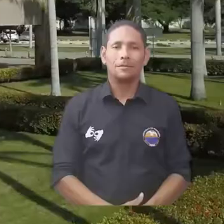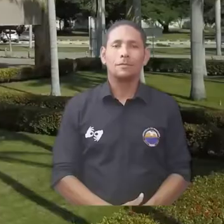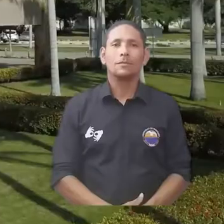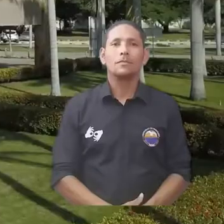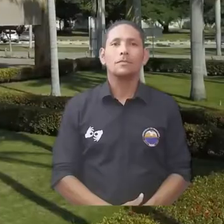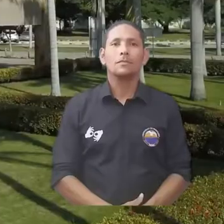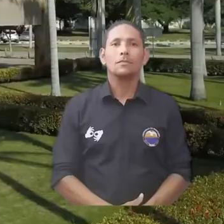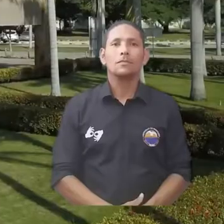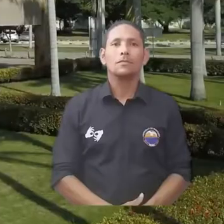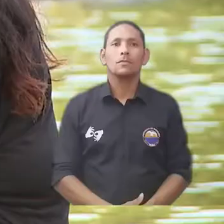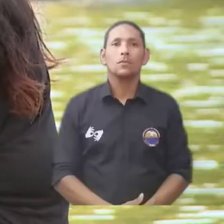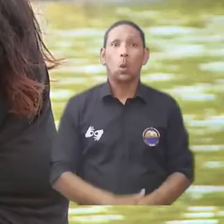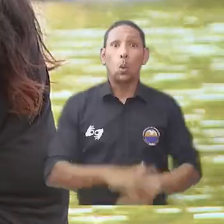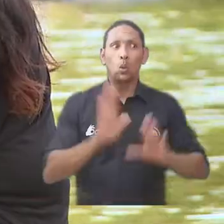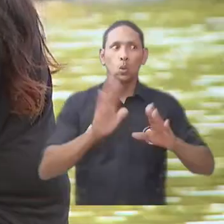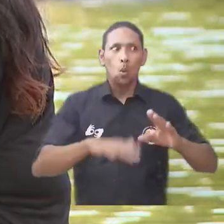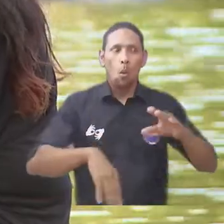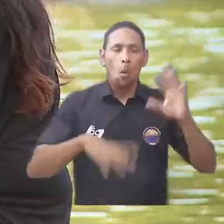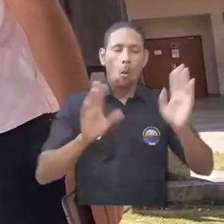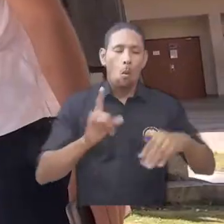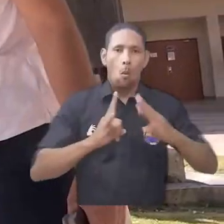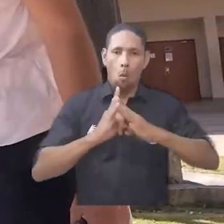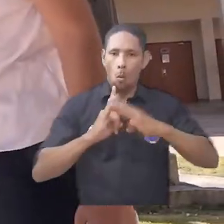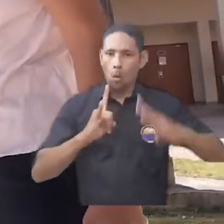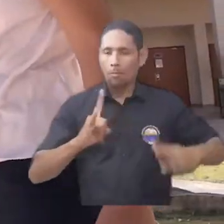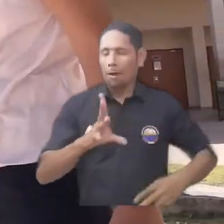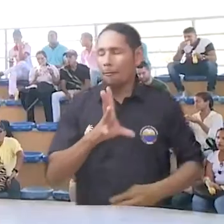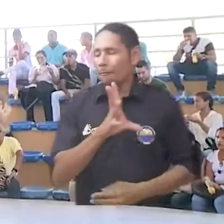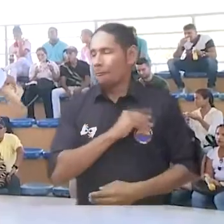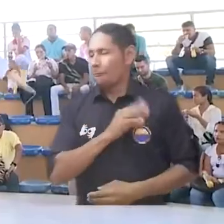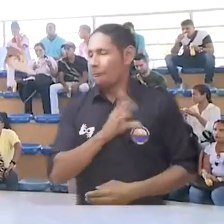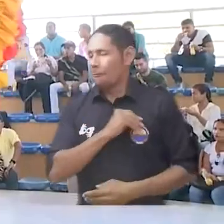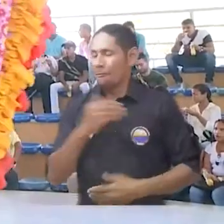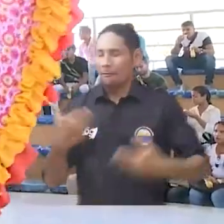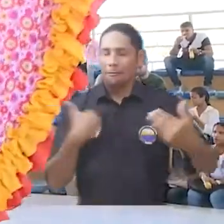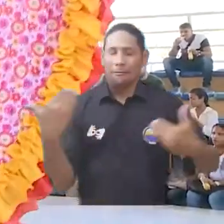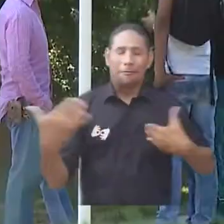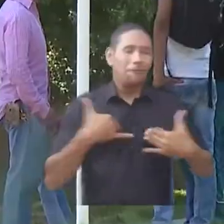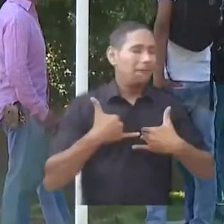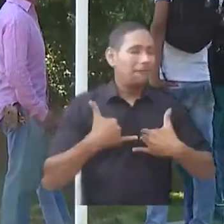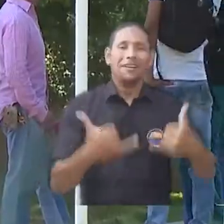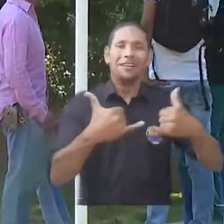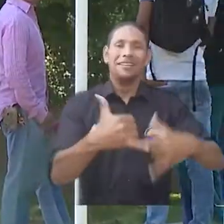La Universidad del Magdalena está llena de regocijo y felicidad,